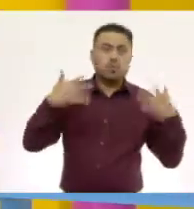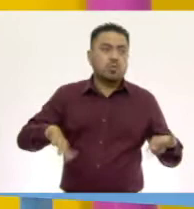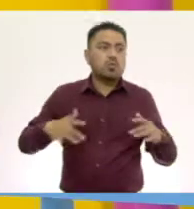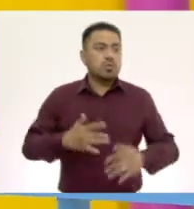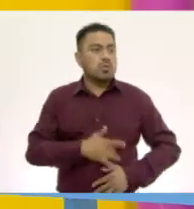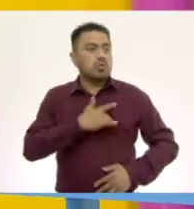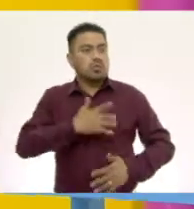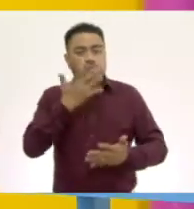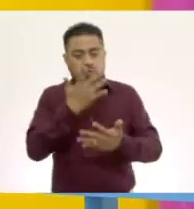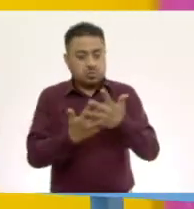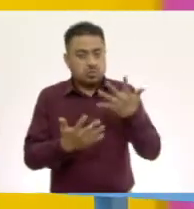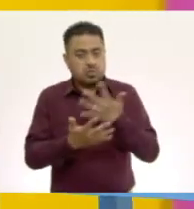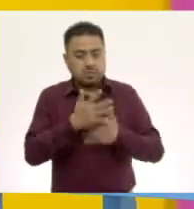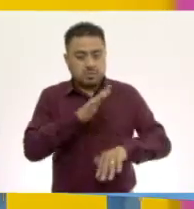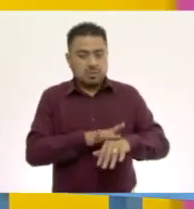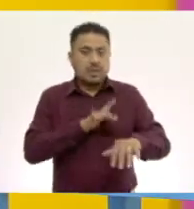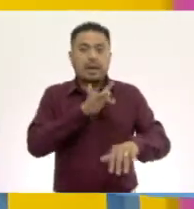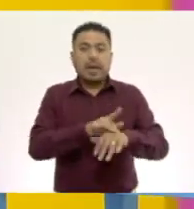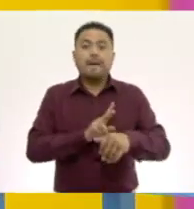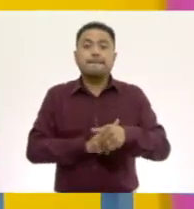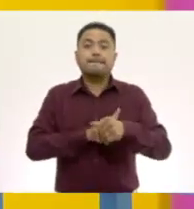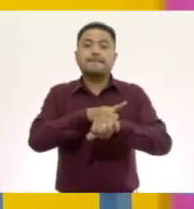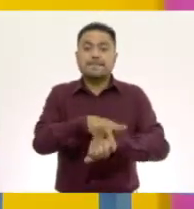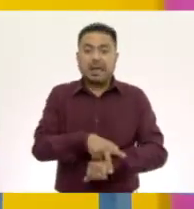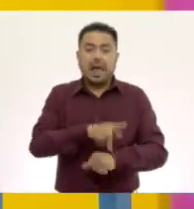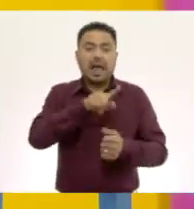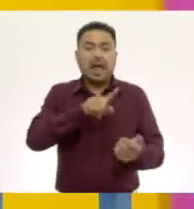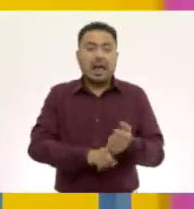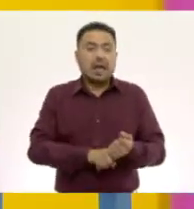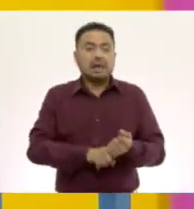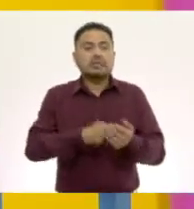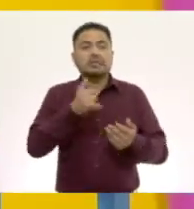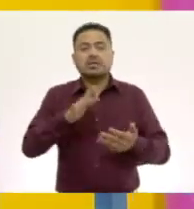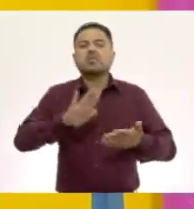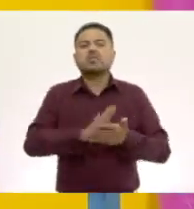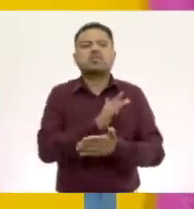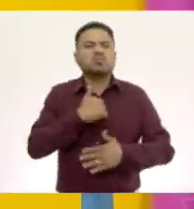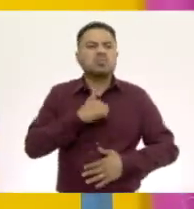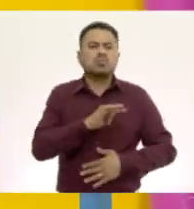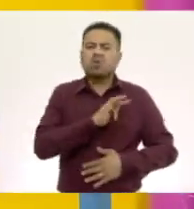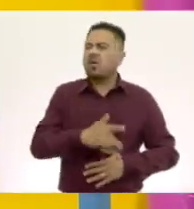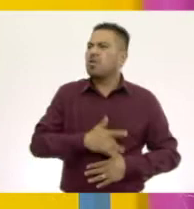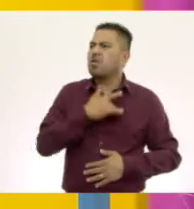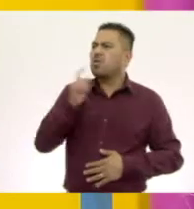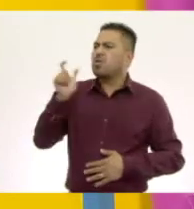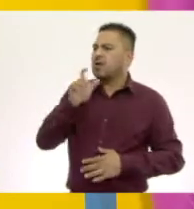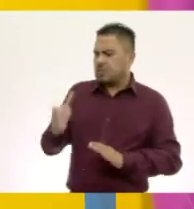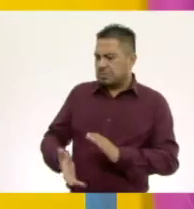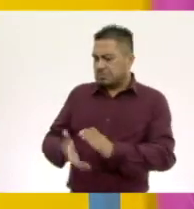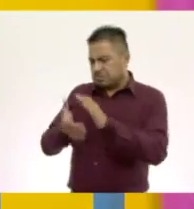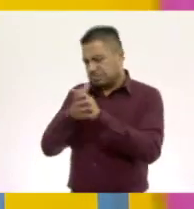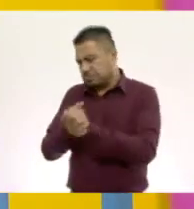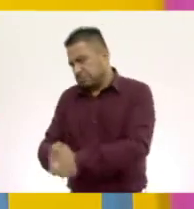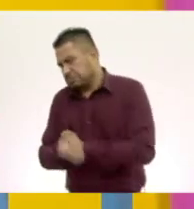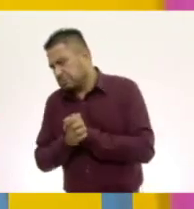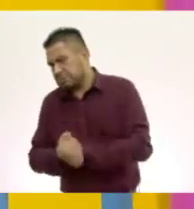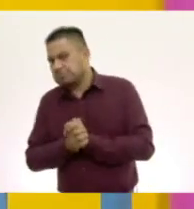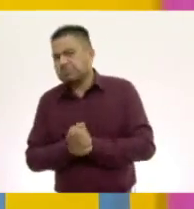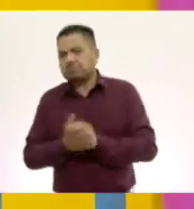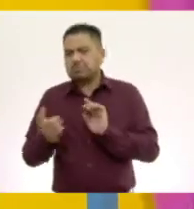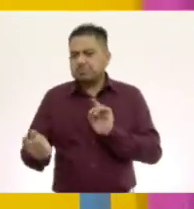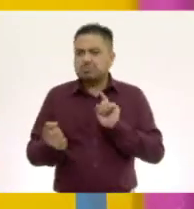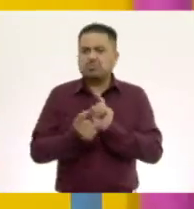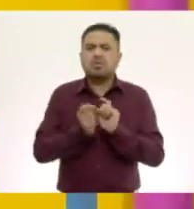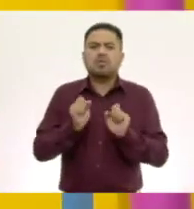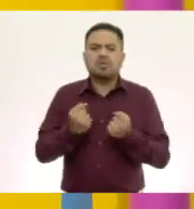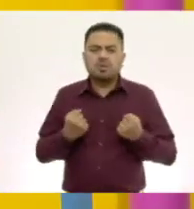del tacto se encuentra en nuestra piel. Muy bien. Y yo puedo sentir cuando saludo a alguien o cuando me pongo